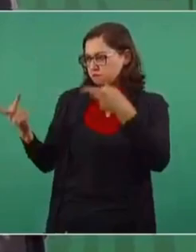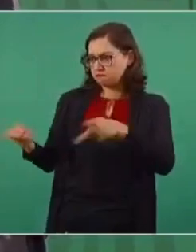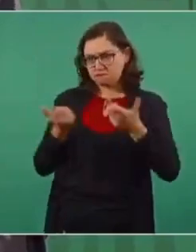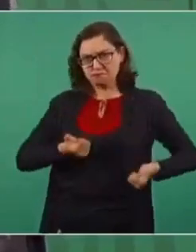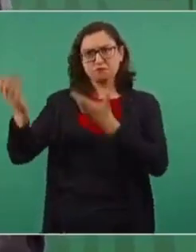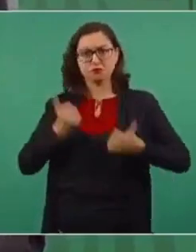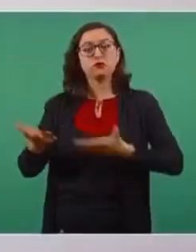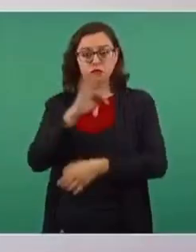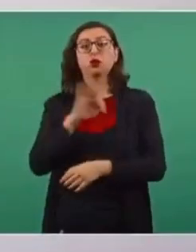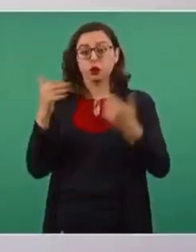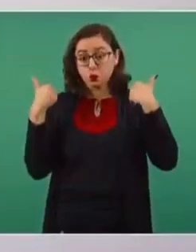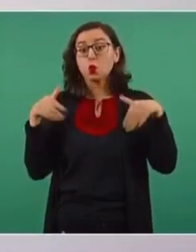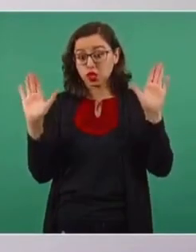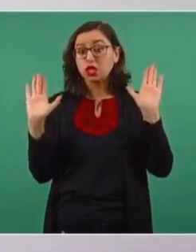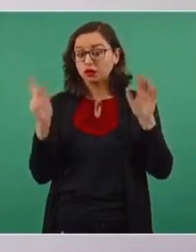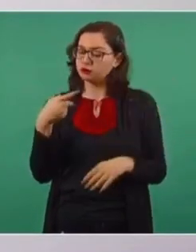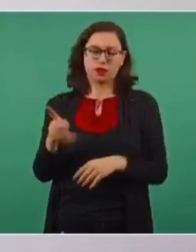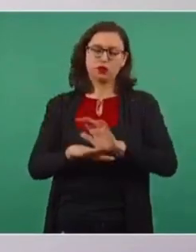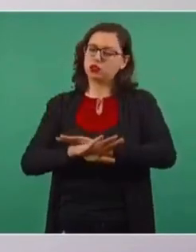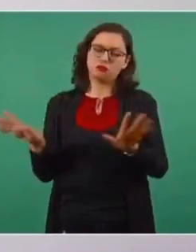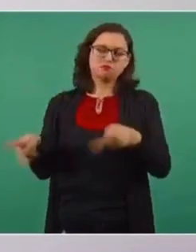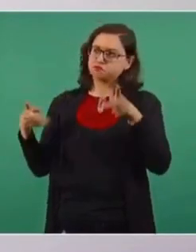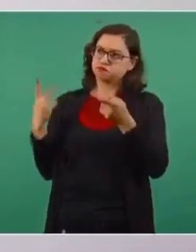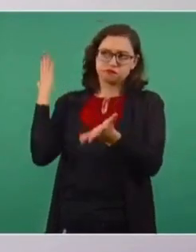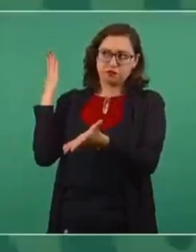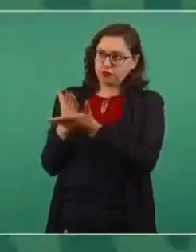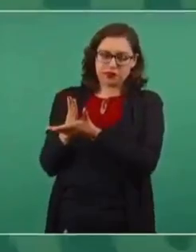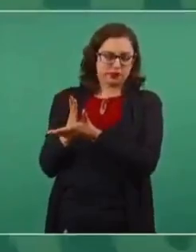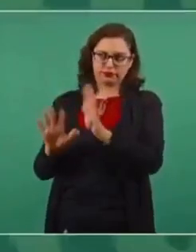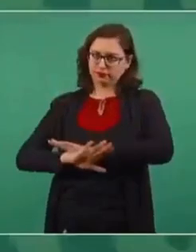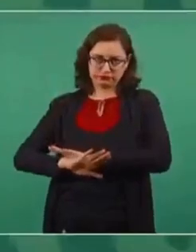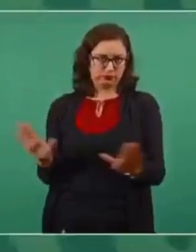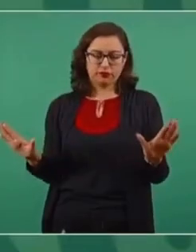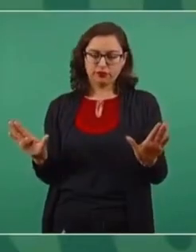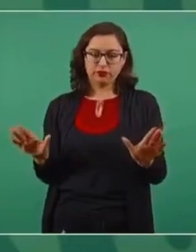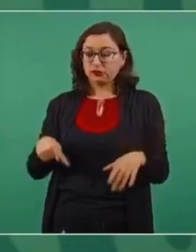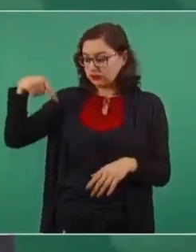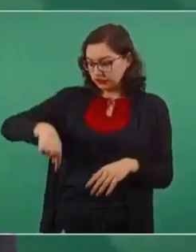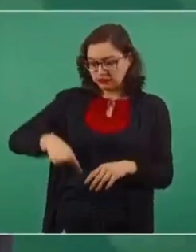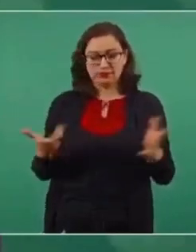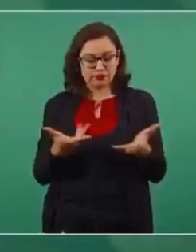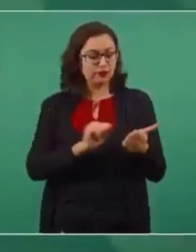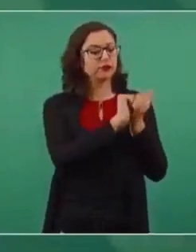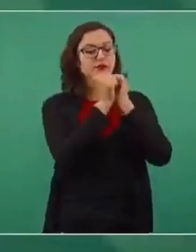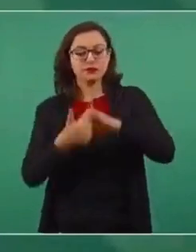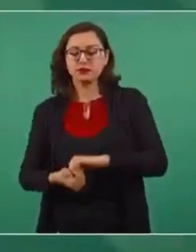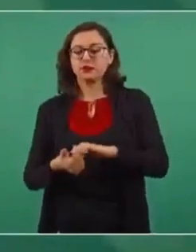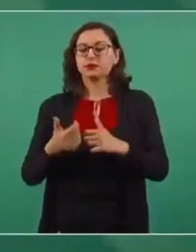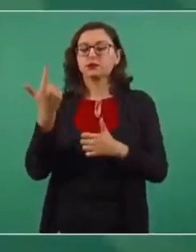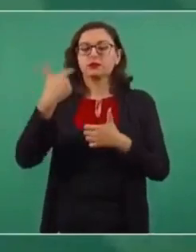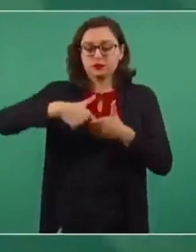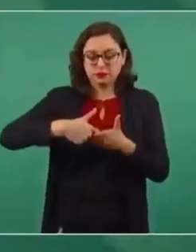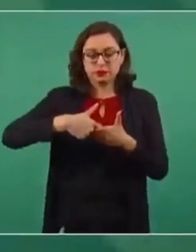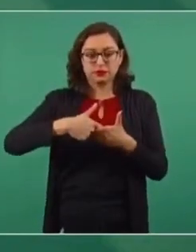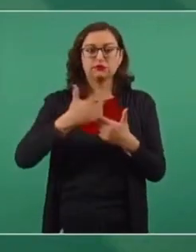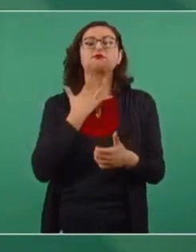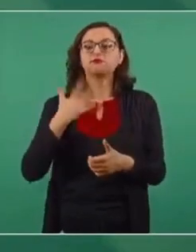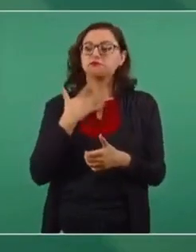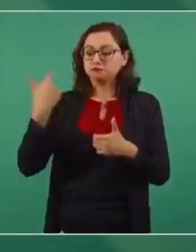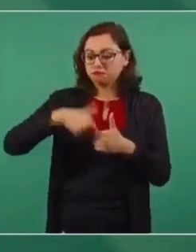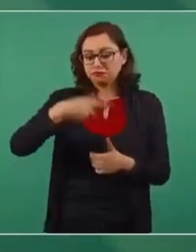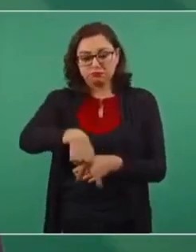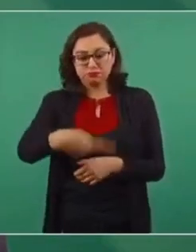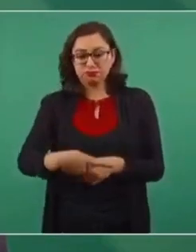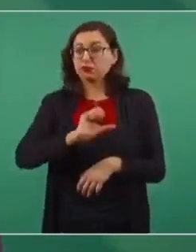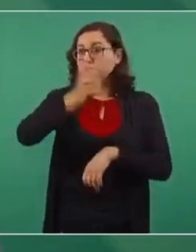a vender petróleo crudo. El cambio es procesar toda nuestra materia prima en México y producir las gasolinas,